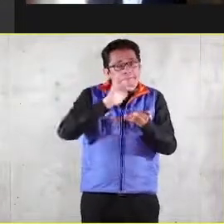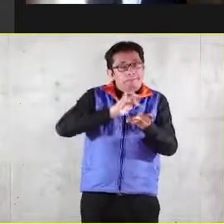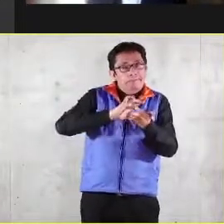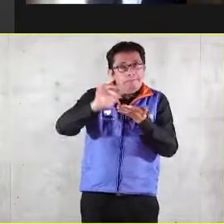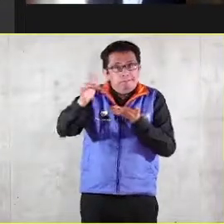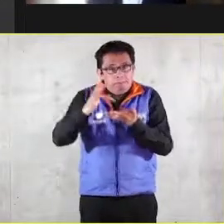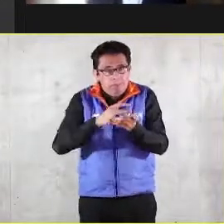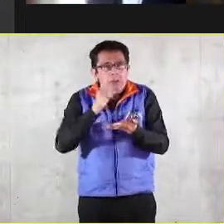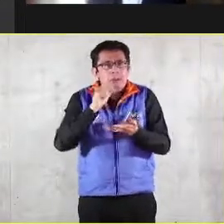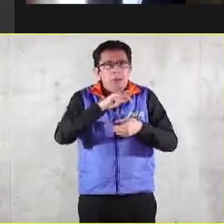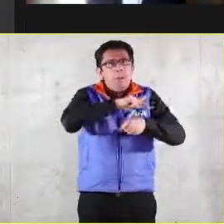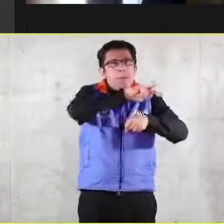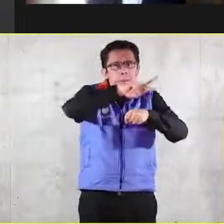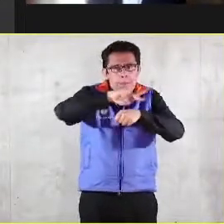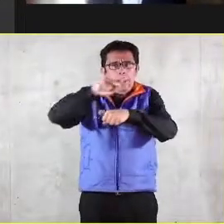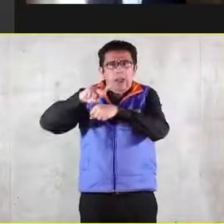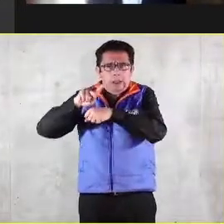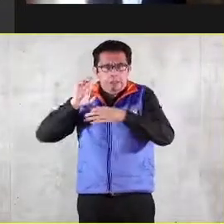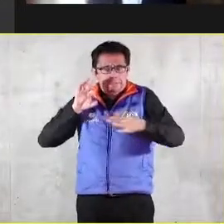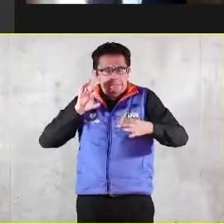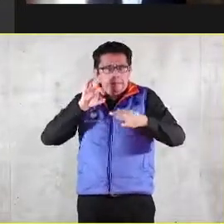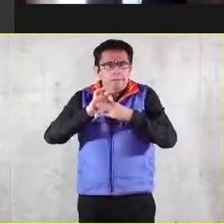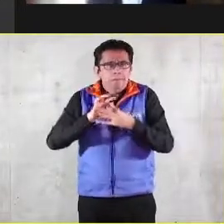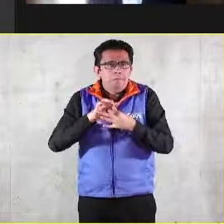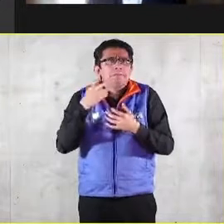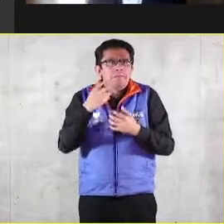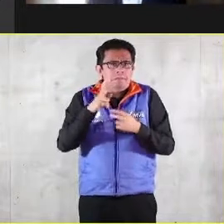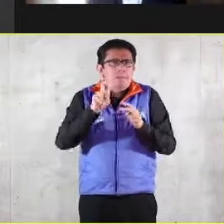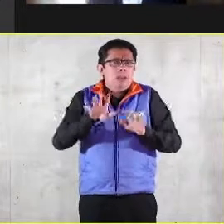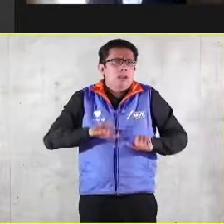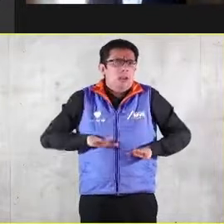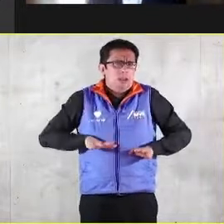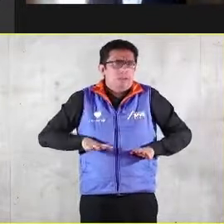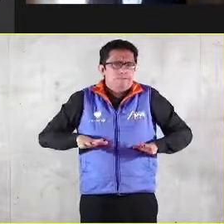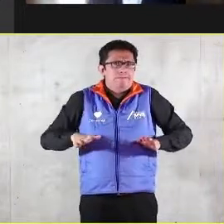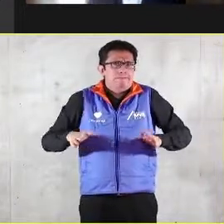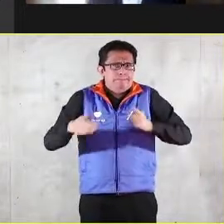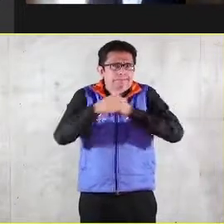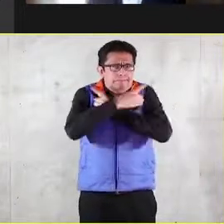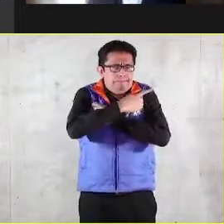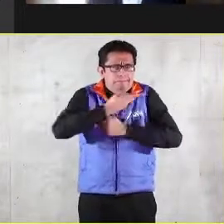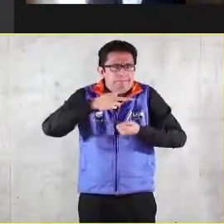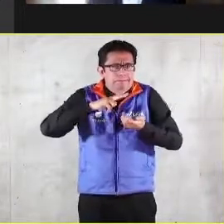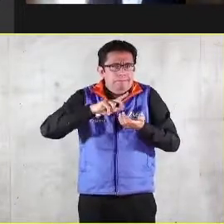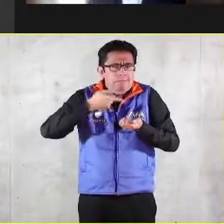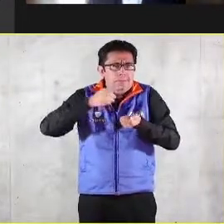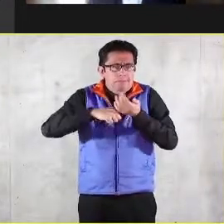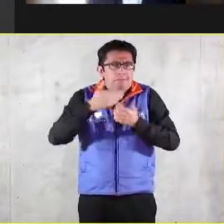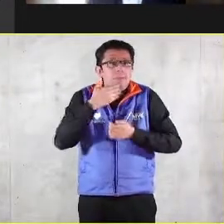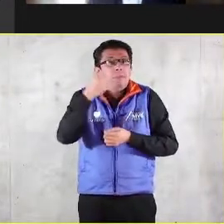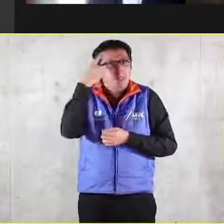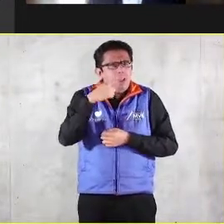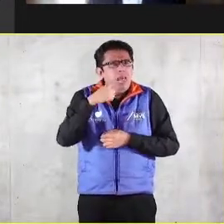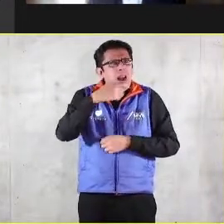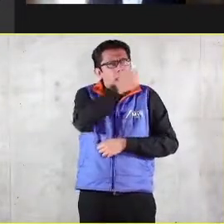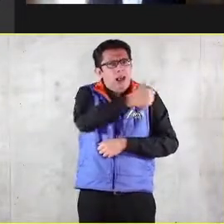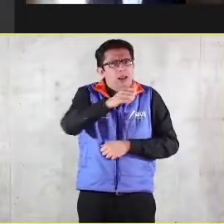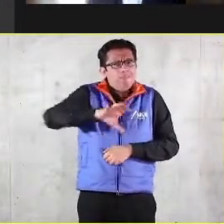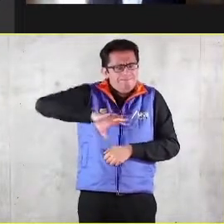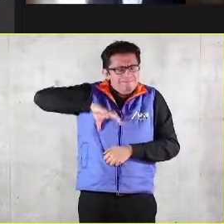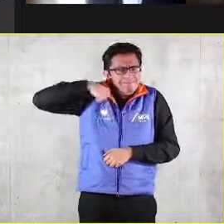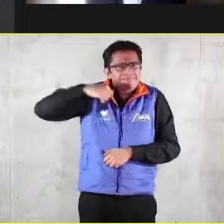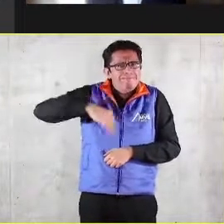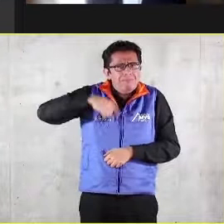y es una virtud moral en tanto determinación firme y perseverante de empeñarse por el bien de todos y de cada uno